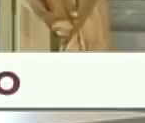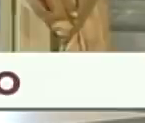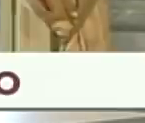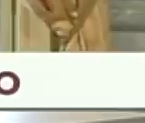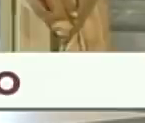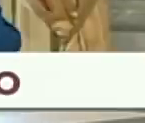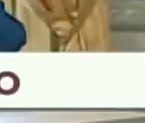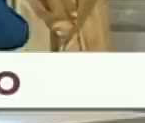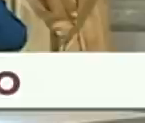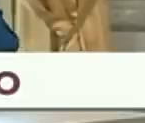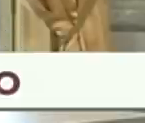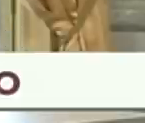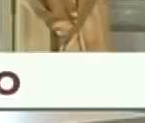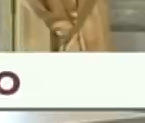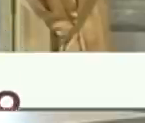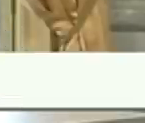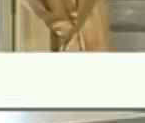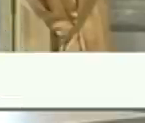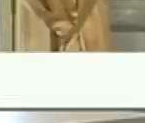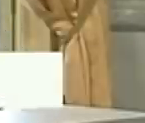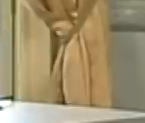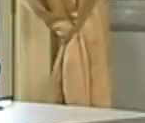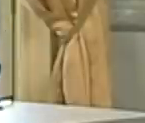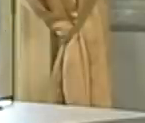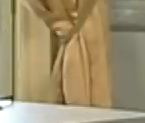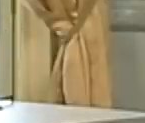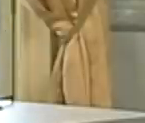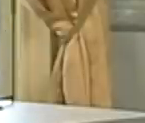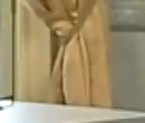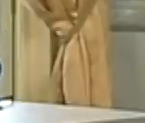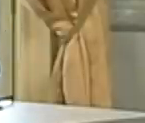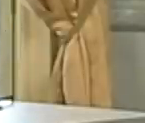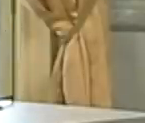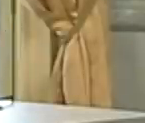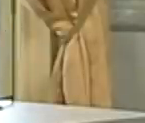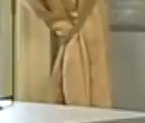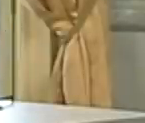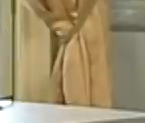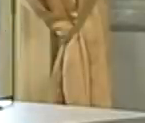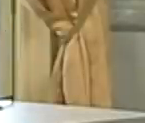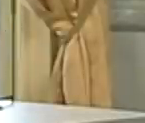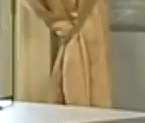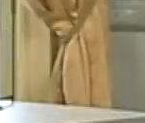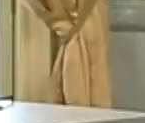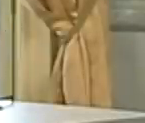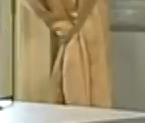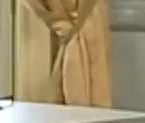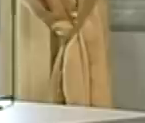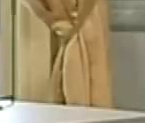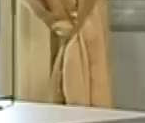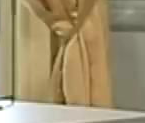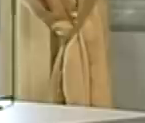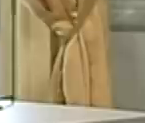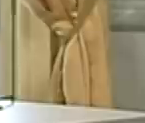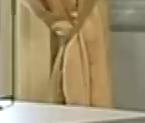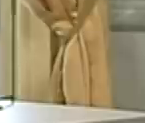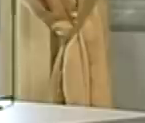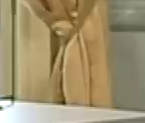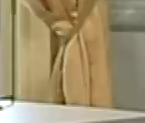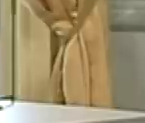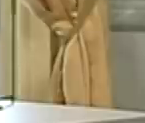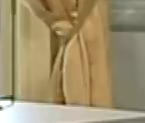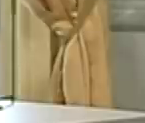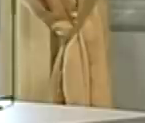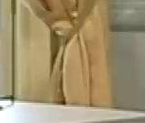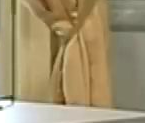esfuerzo, la disciplina de los trabajadores, de las trabajadoras, de los productores del campo venezolano. Mi